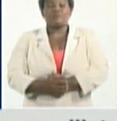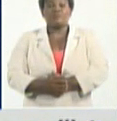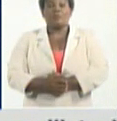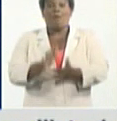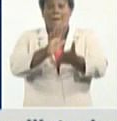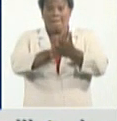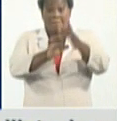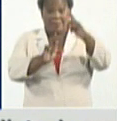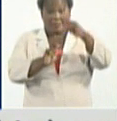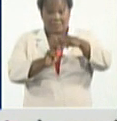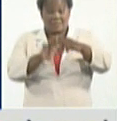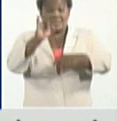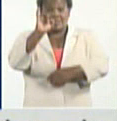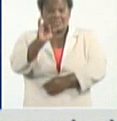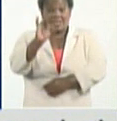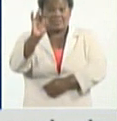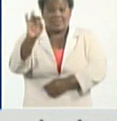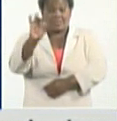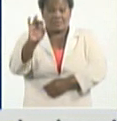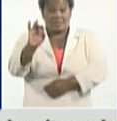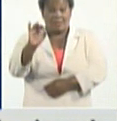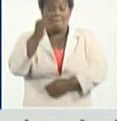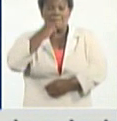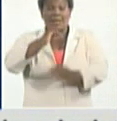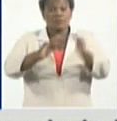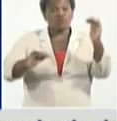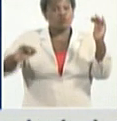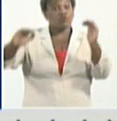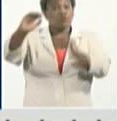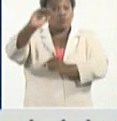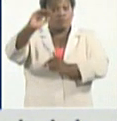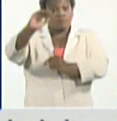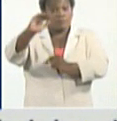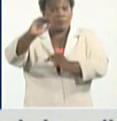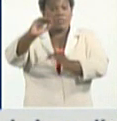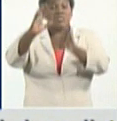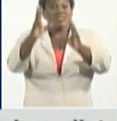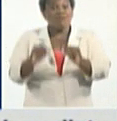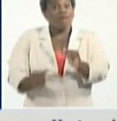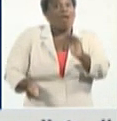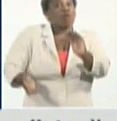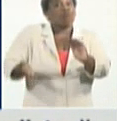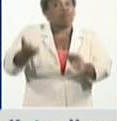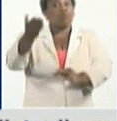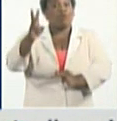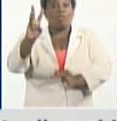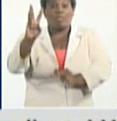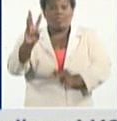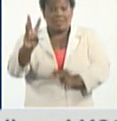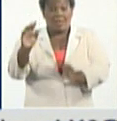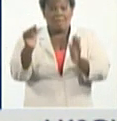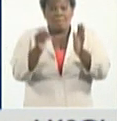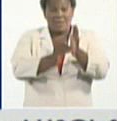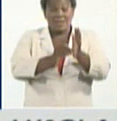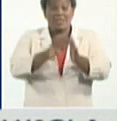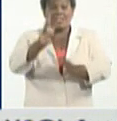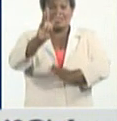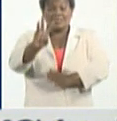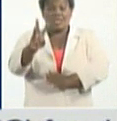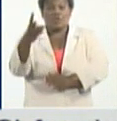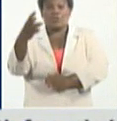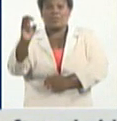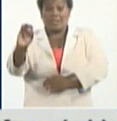677 casos más, la elevadísima cifra de 3.330